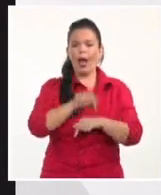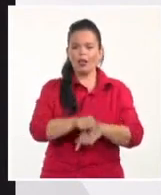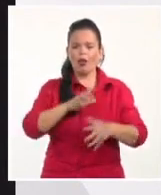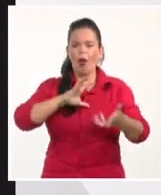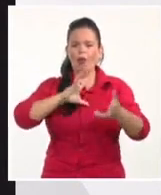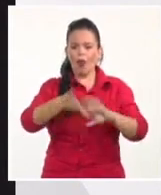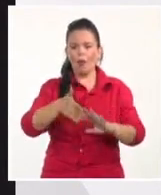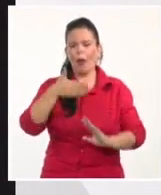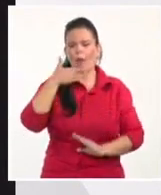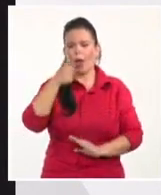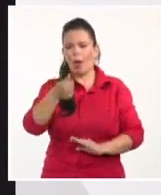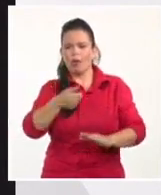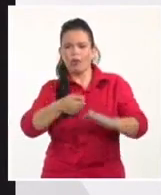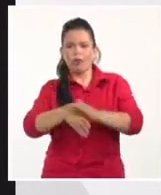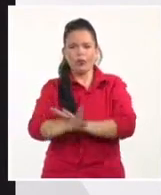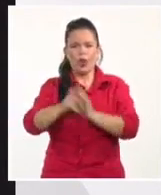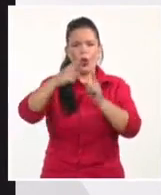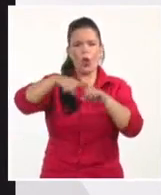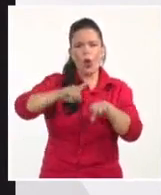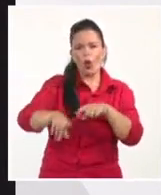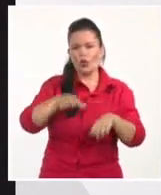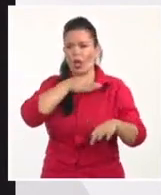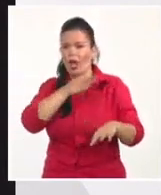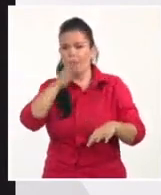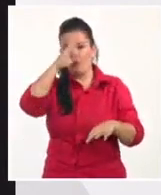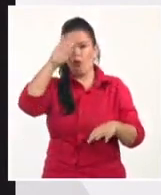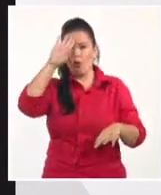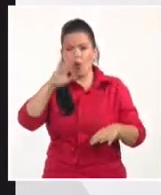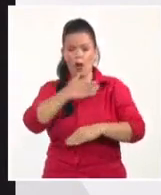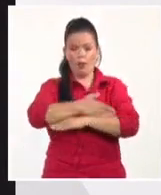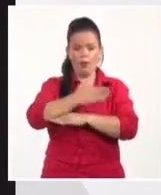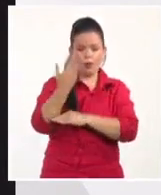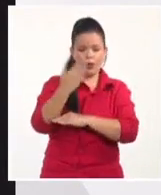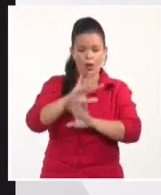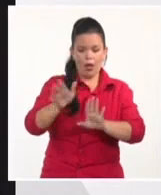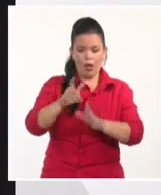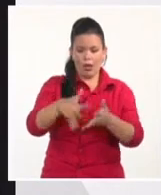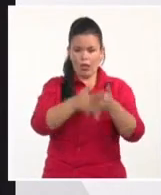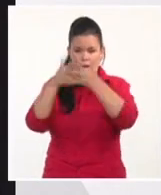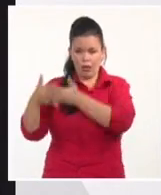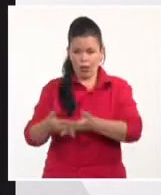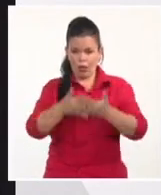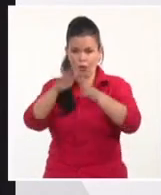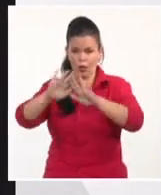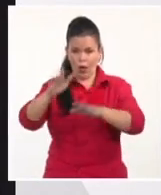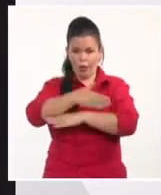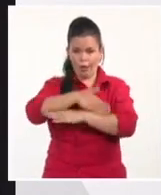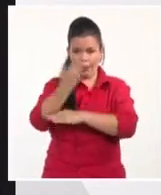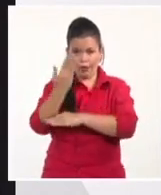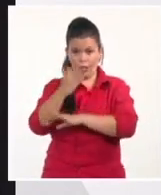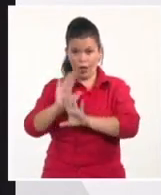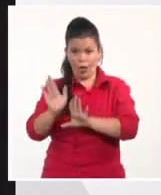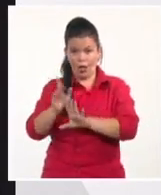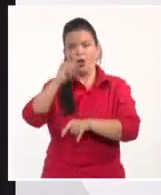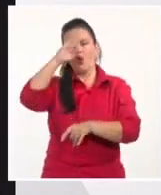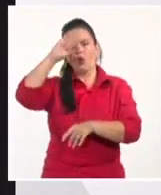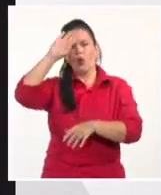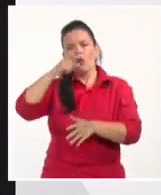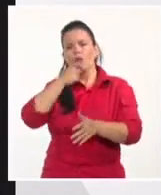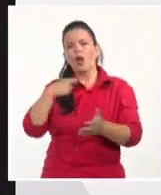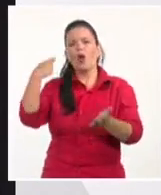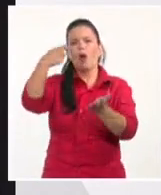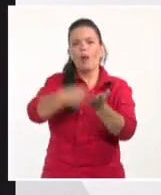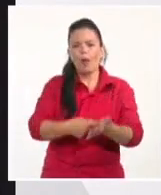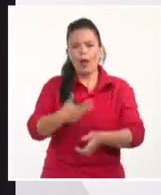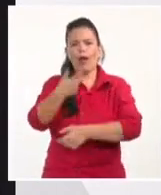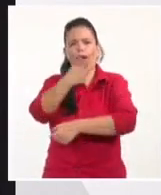jeringuillas, material médico, no sé, alimentos, bueno, cualquier otra falta, y que